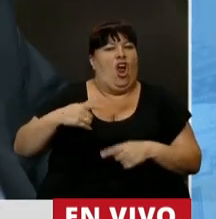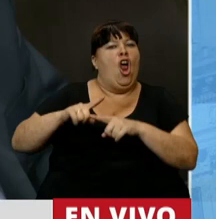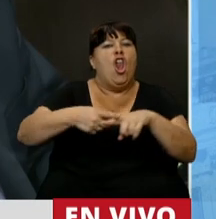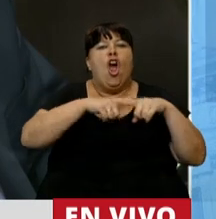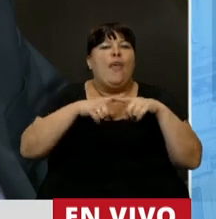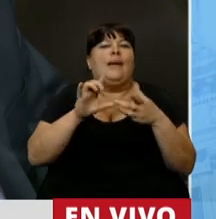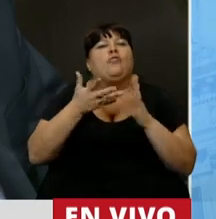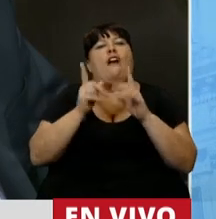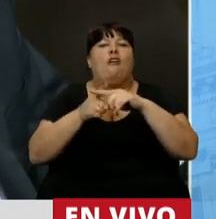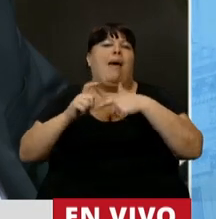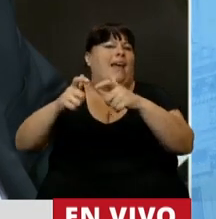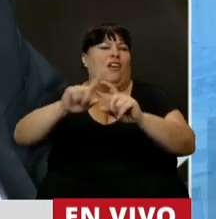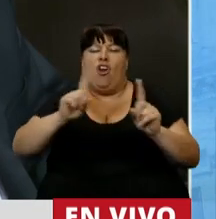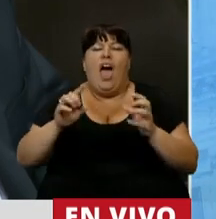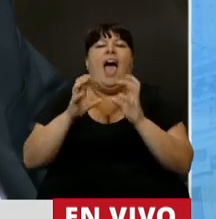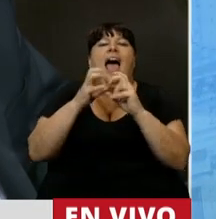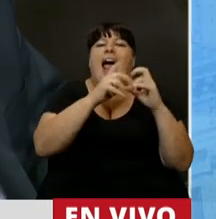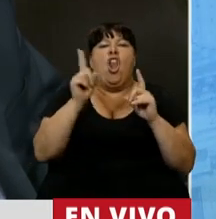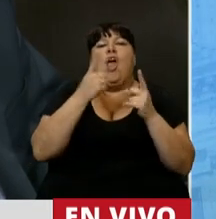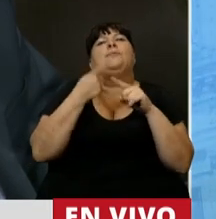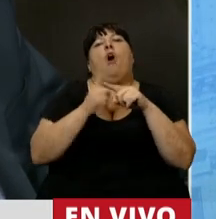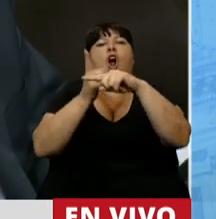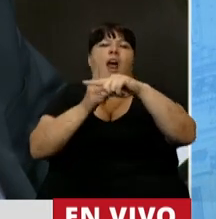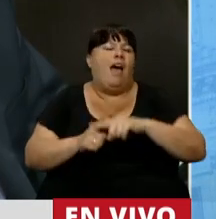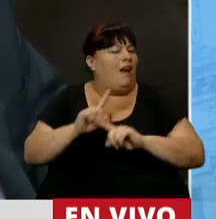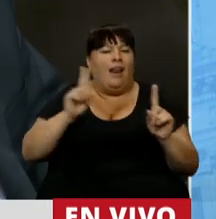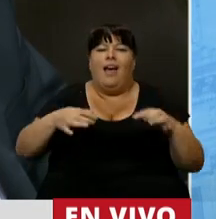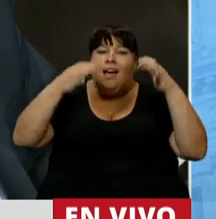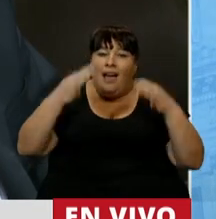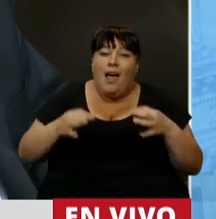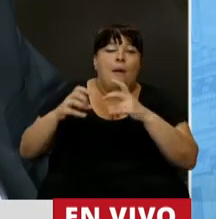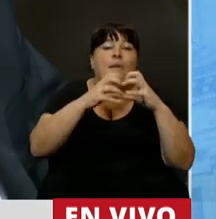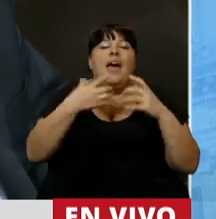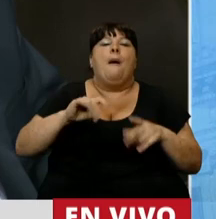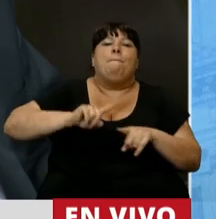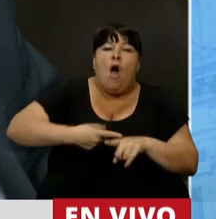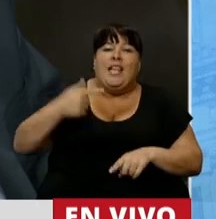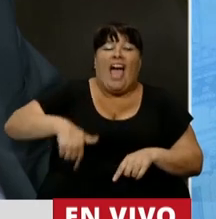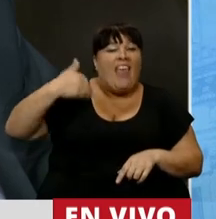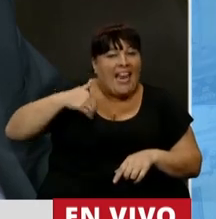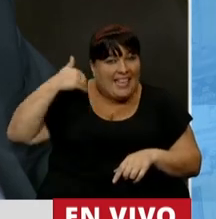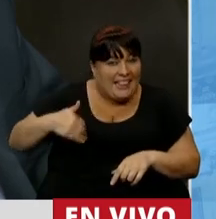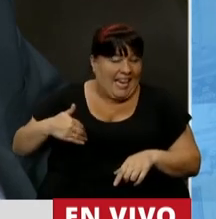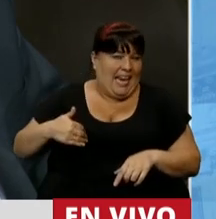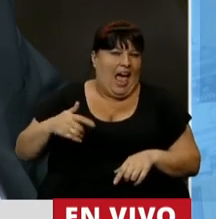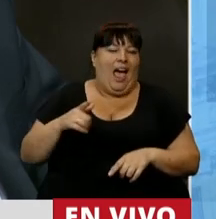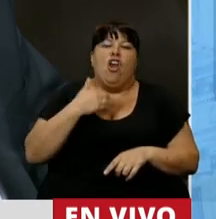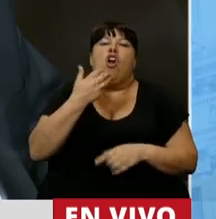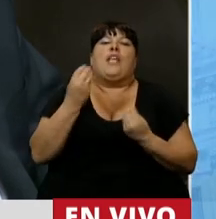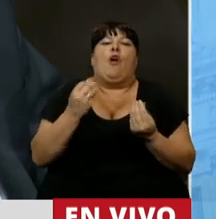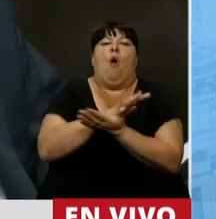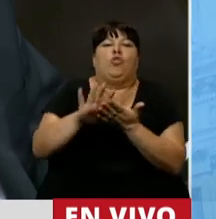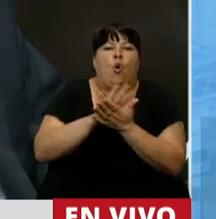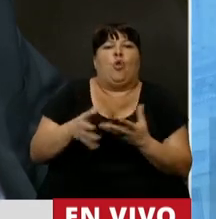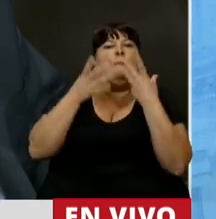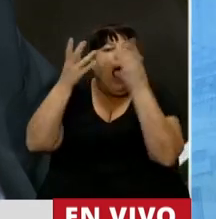discusión es una fórmula. La discusión no es una fórmula, la discusión es que la política en la Argentina no está sabiendo